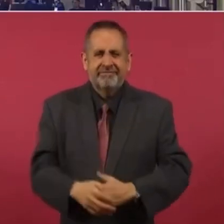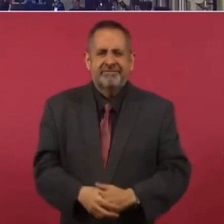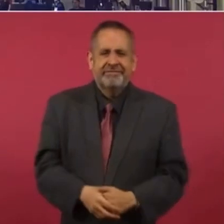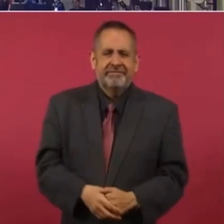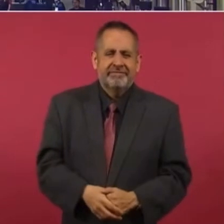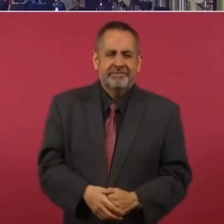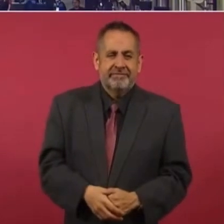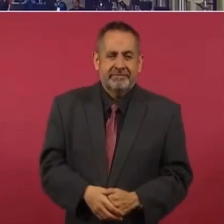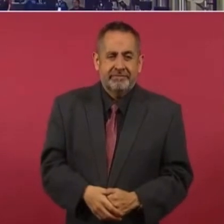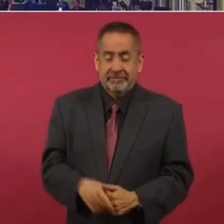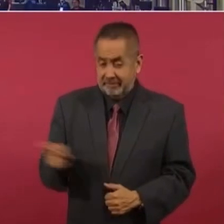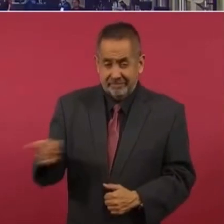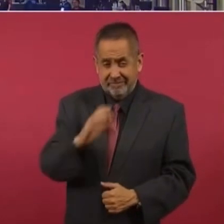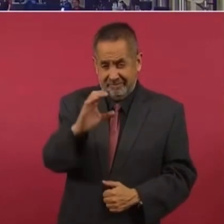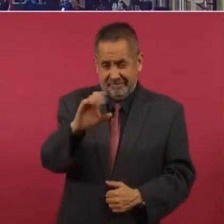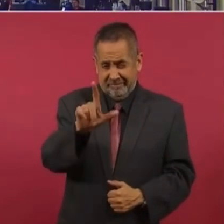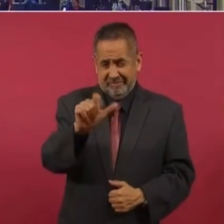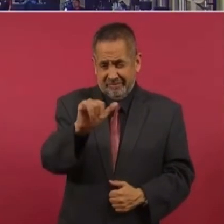Claudio,